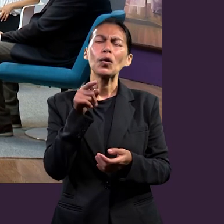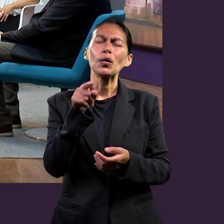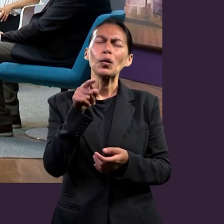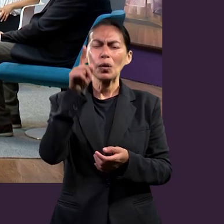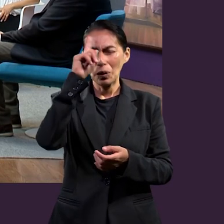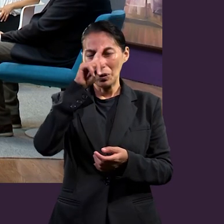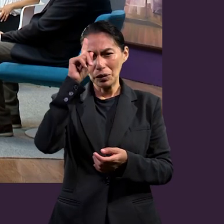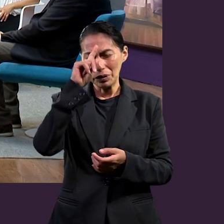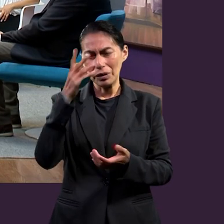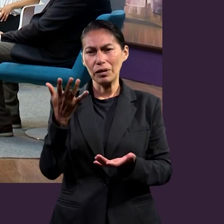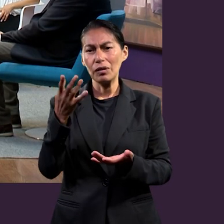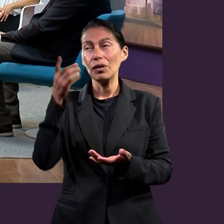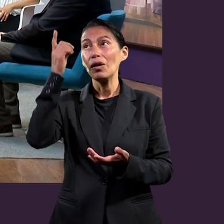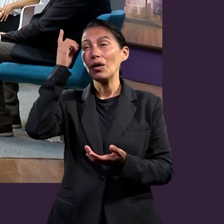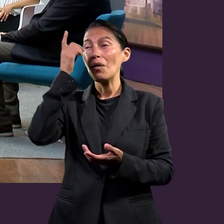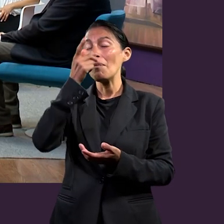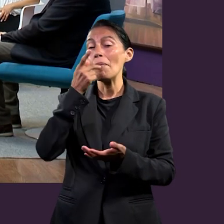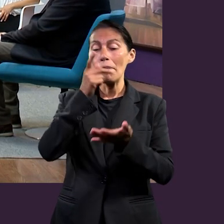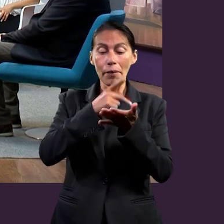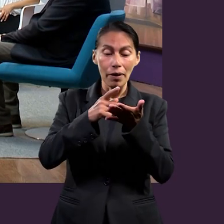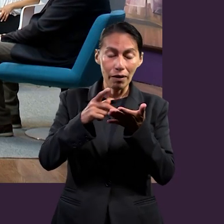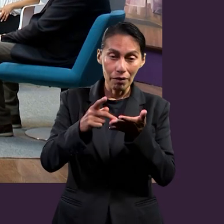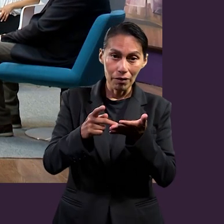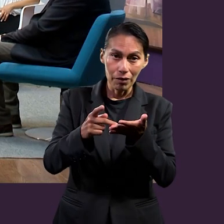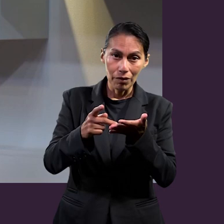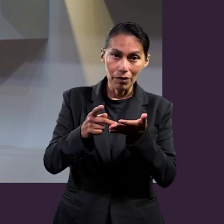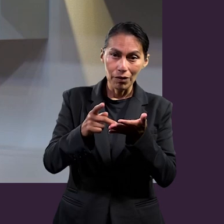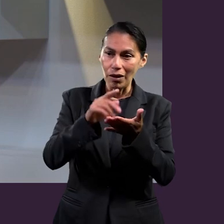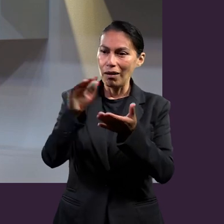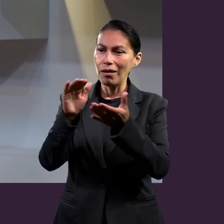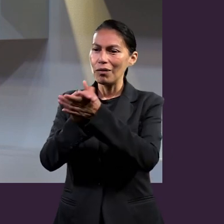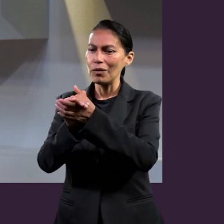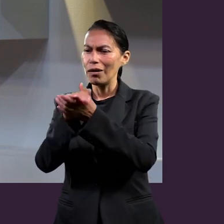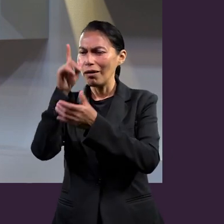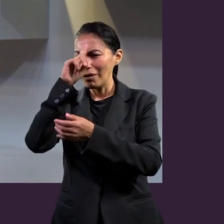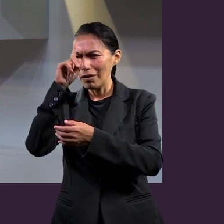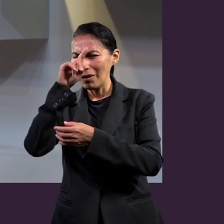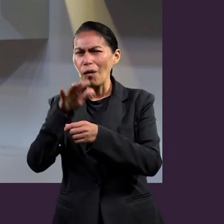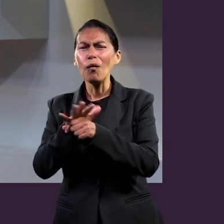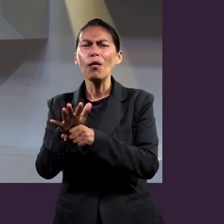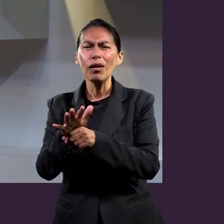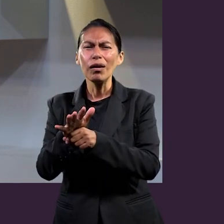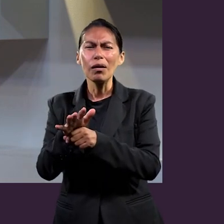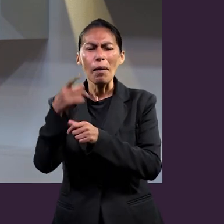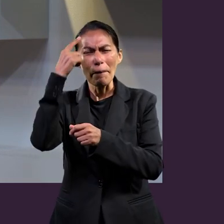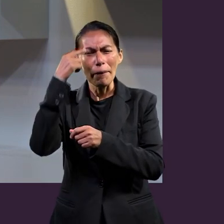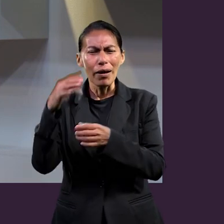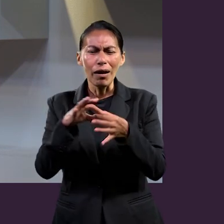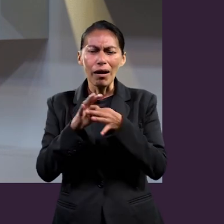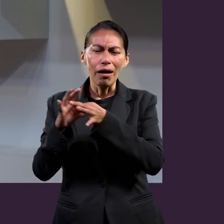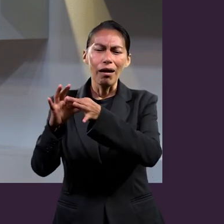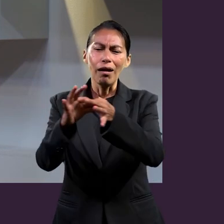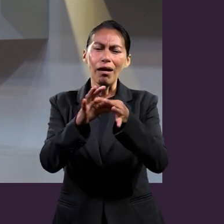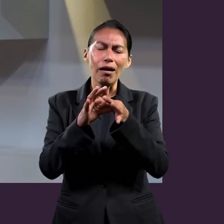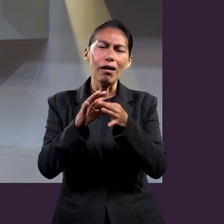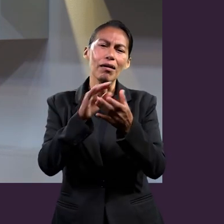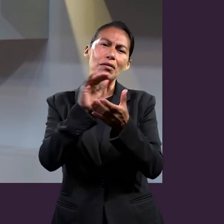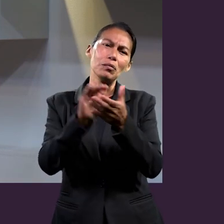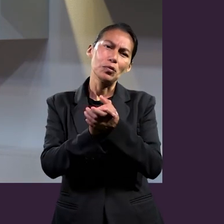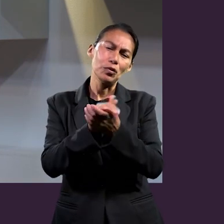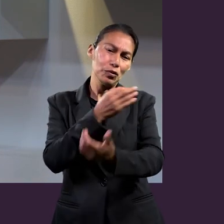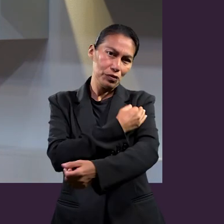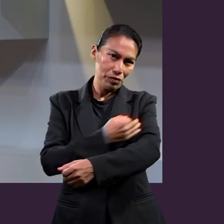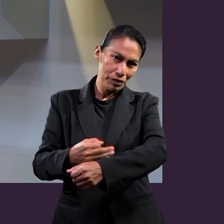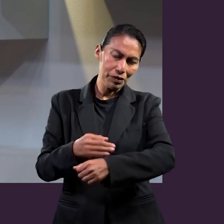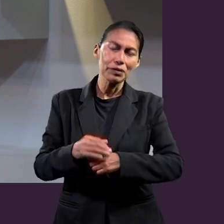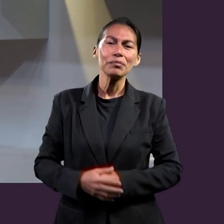¿qué consejo nos da a los esposos, el apóstol Pablo, que abonan a la unidad en el hogar? Ese es un asunto de